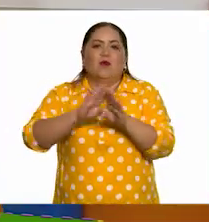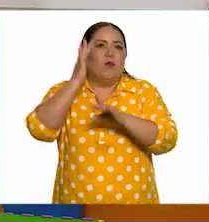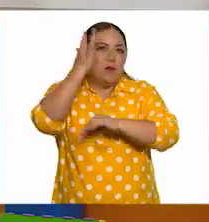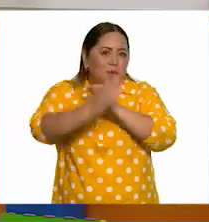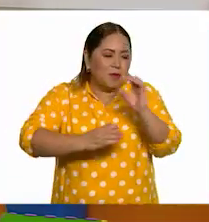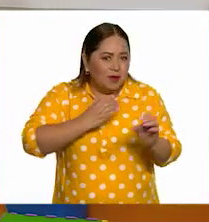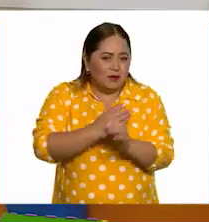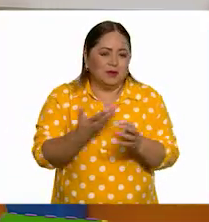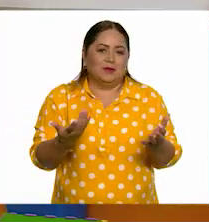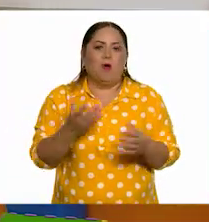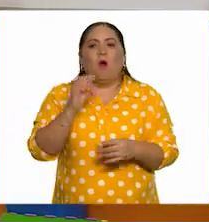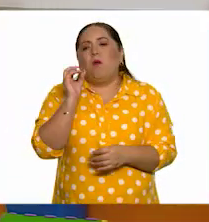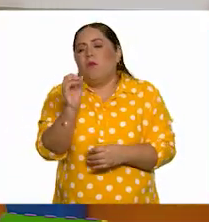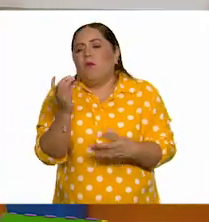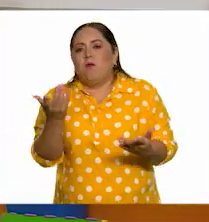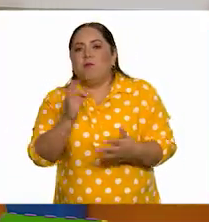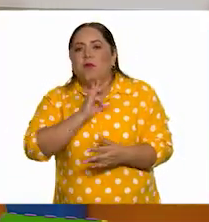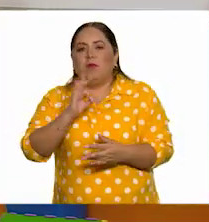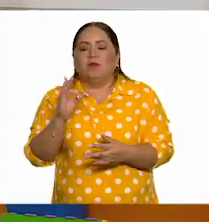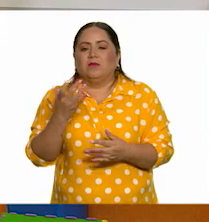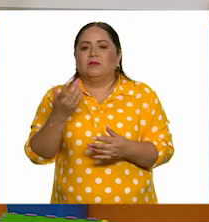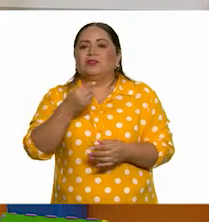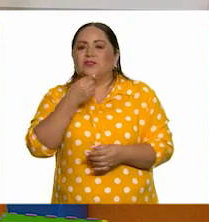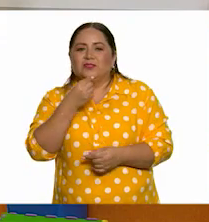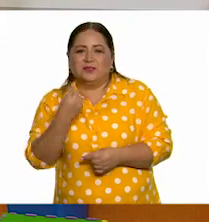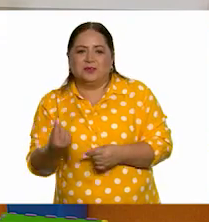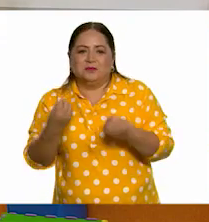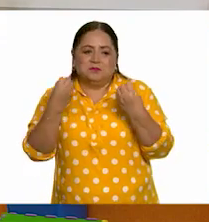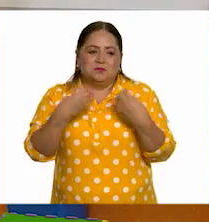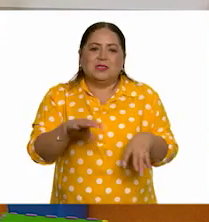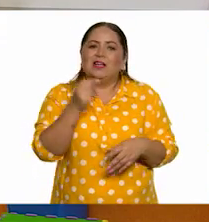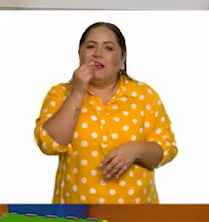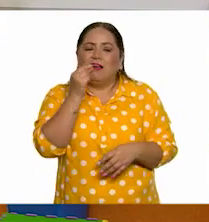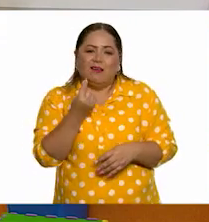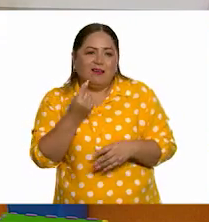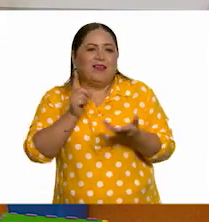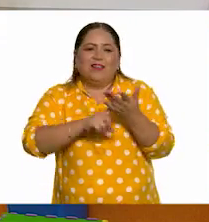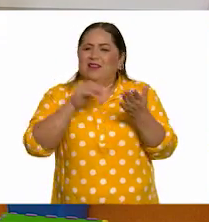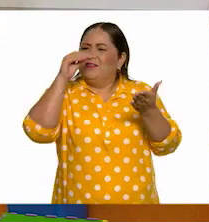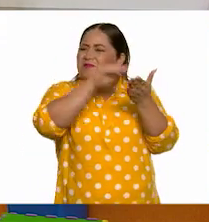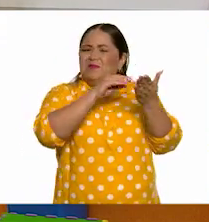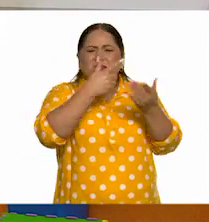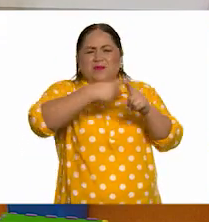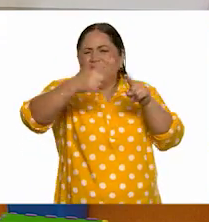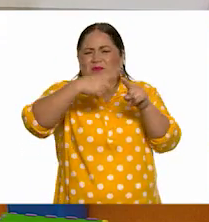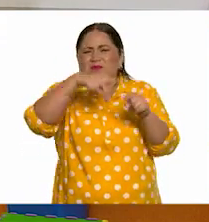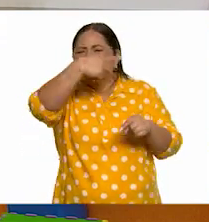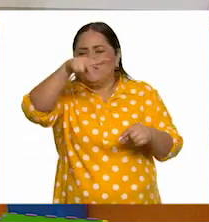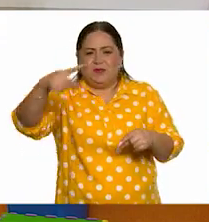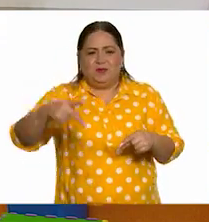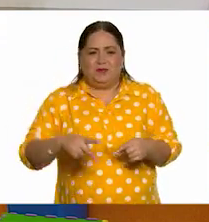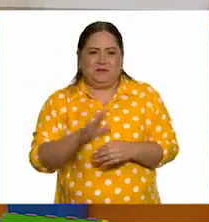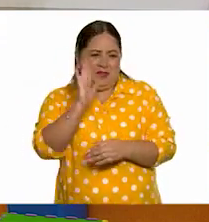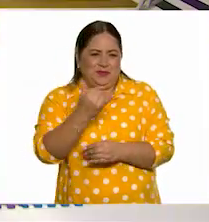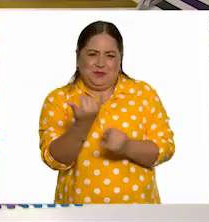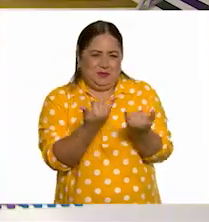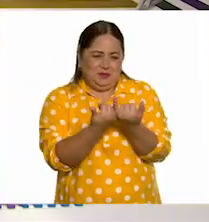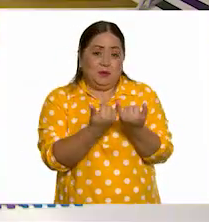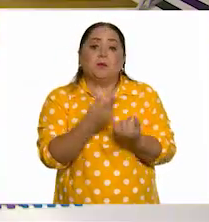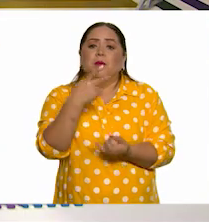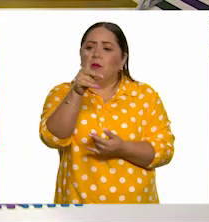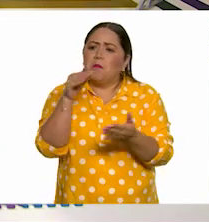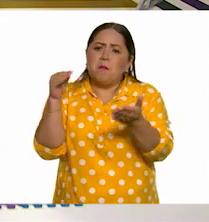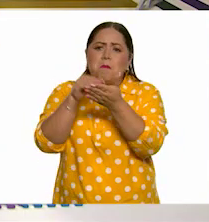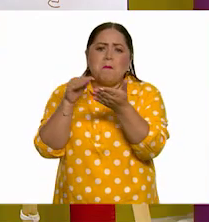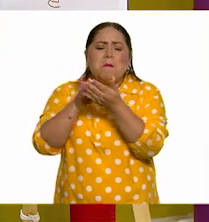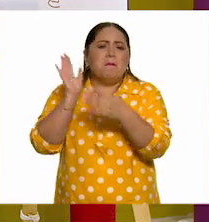cumpleaños. A lo mejor como la niña que perdió su diente, ¿no? Así Anotar otra anécdota similar. Así es. Y le